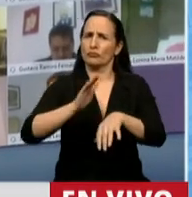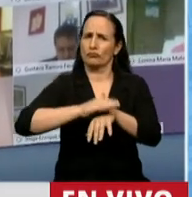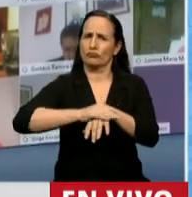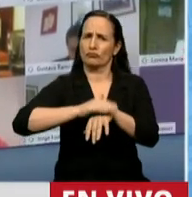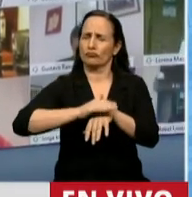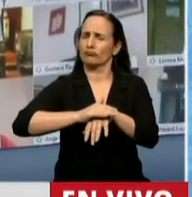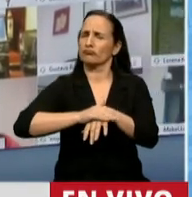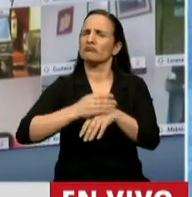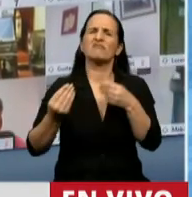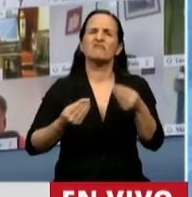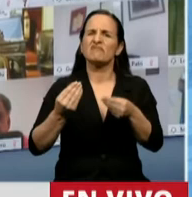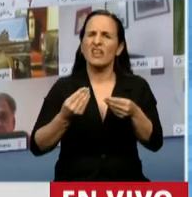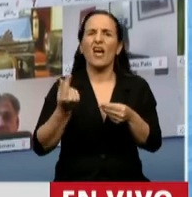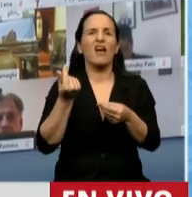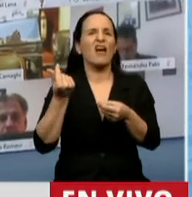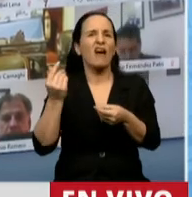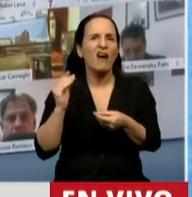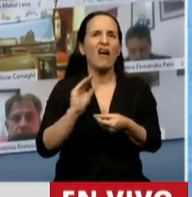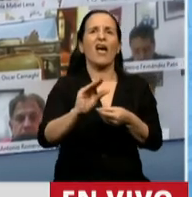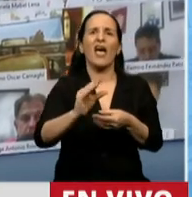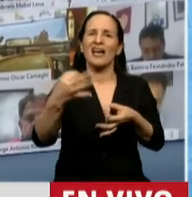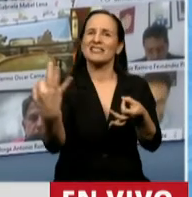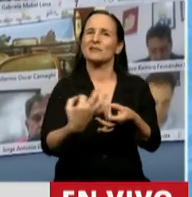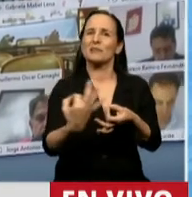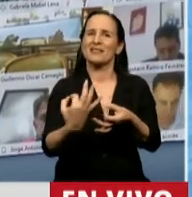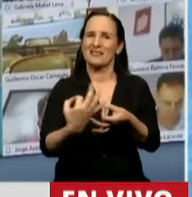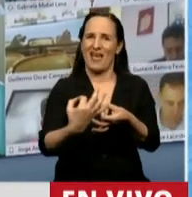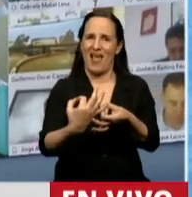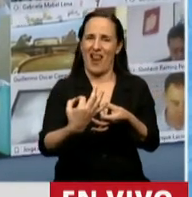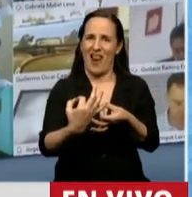a través de una asignación específica